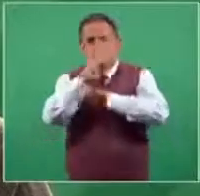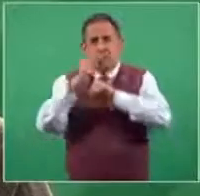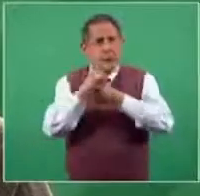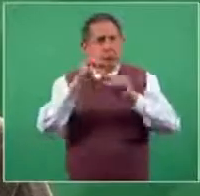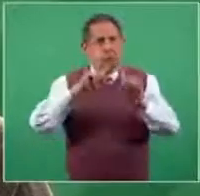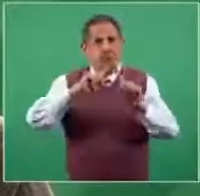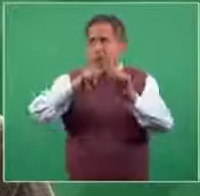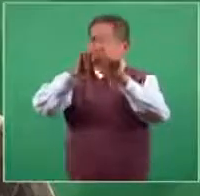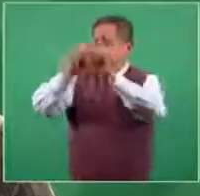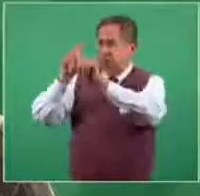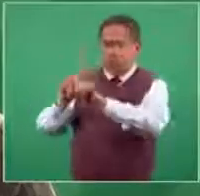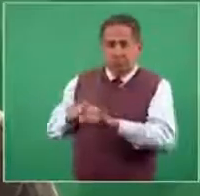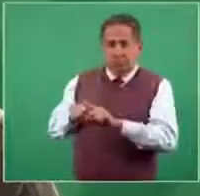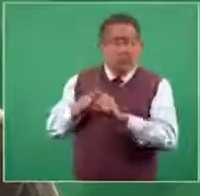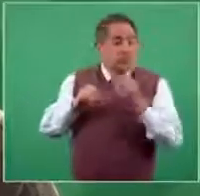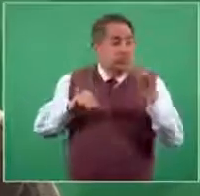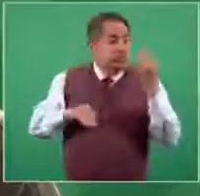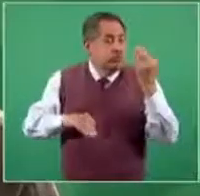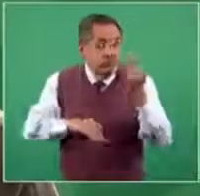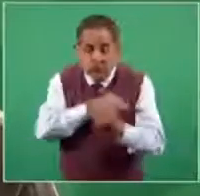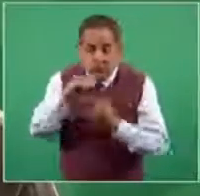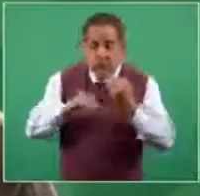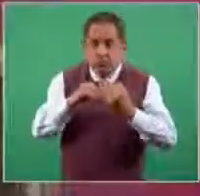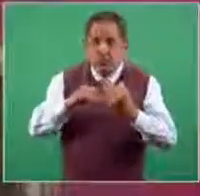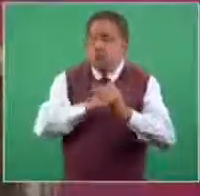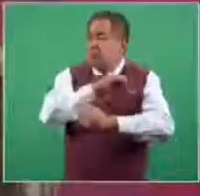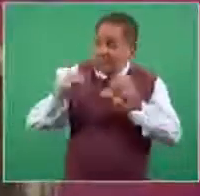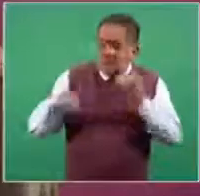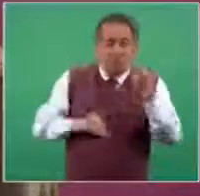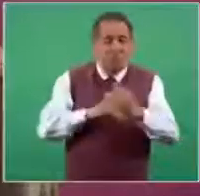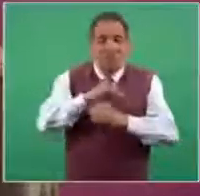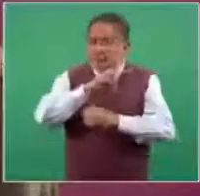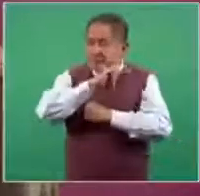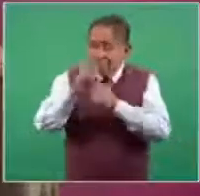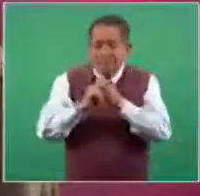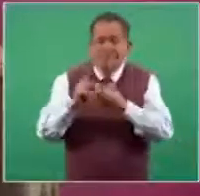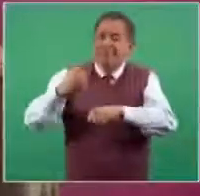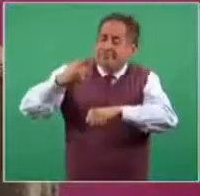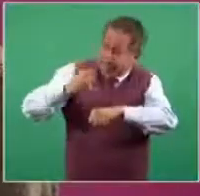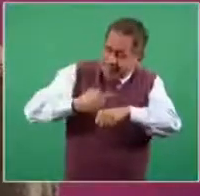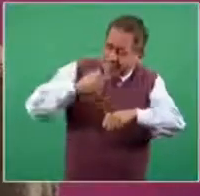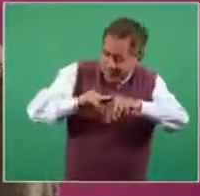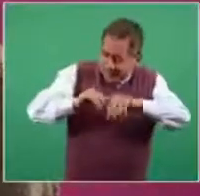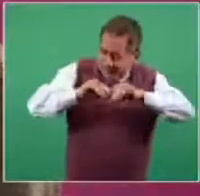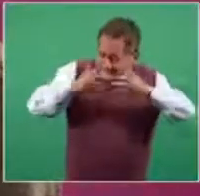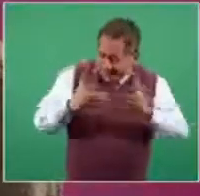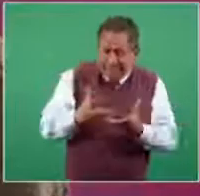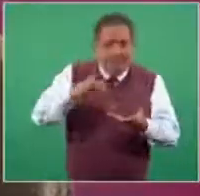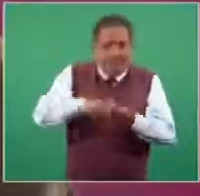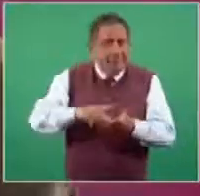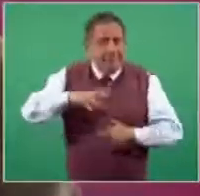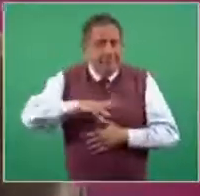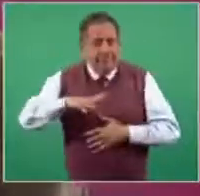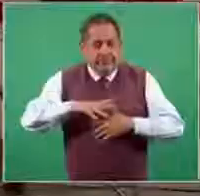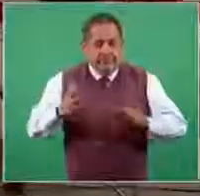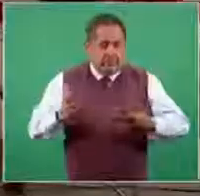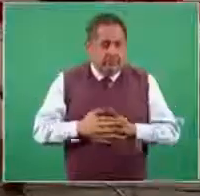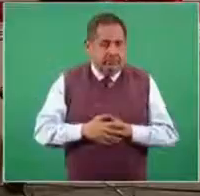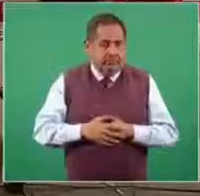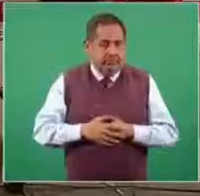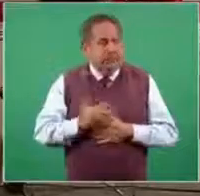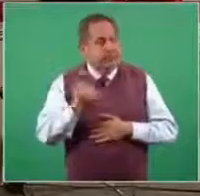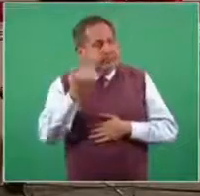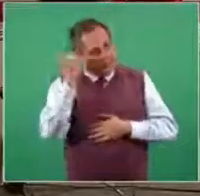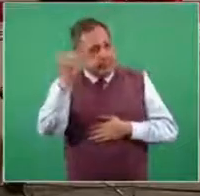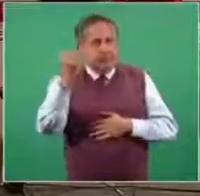y todos y todas, todos los estados están afectados por esta epidemia. Entonces, esta idea que